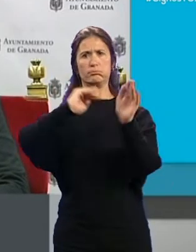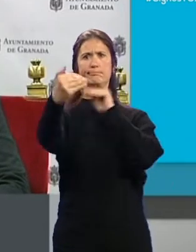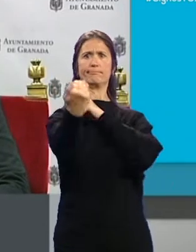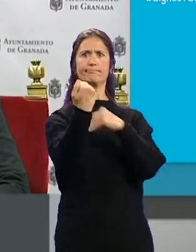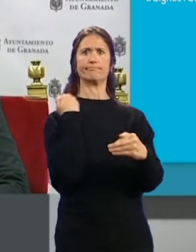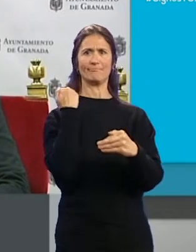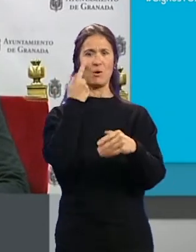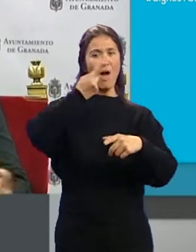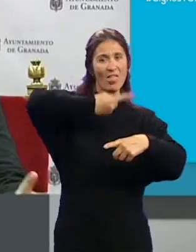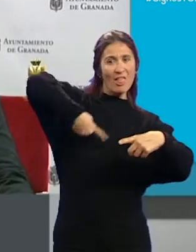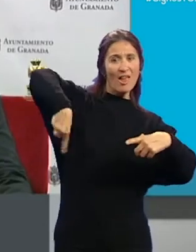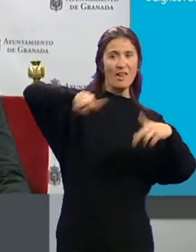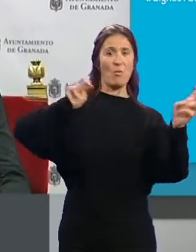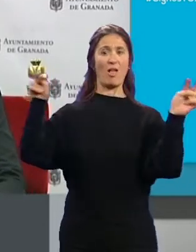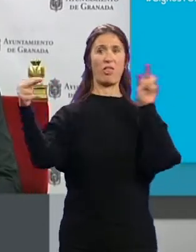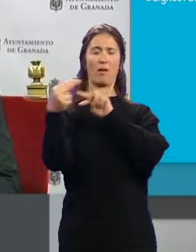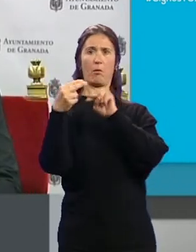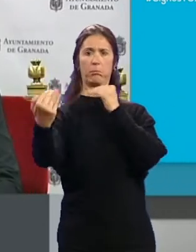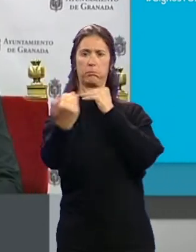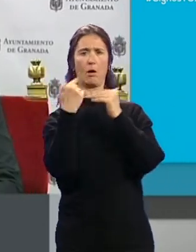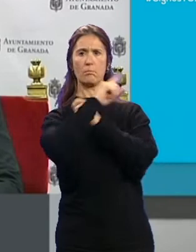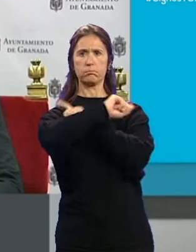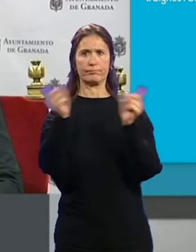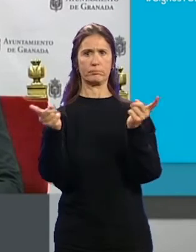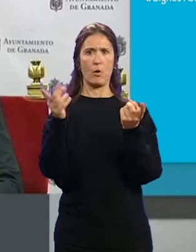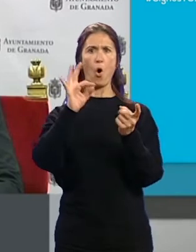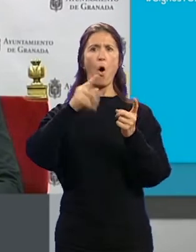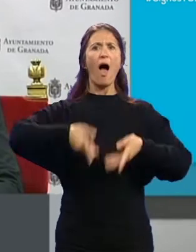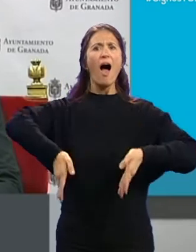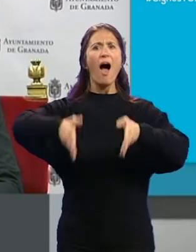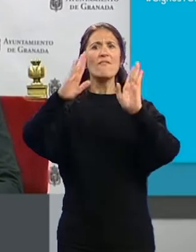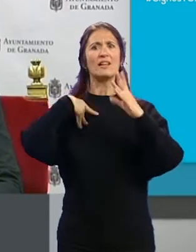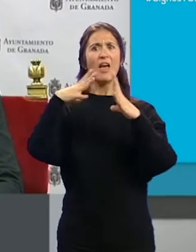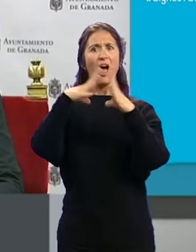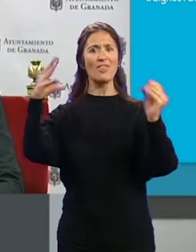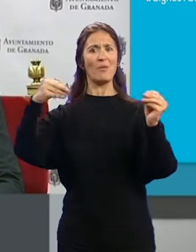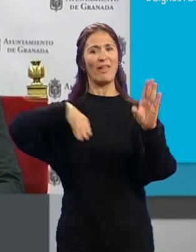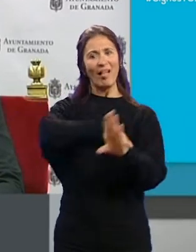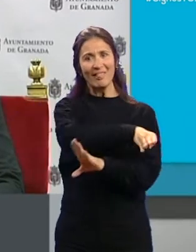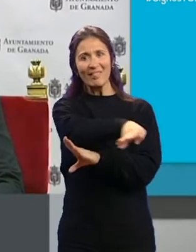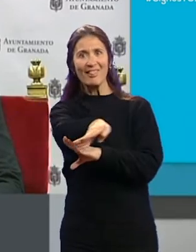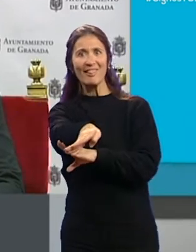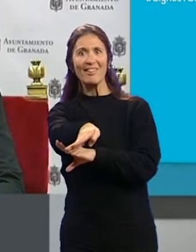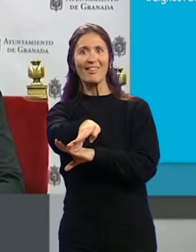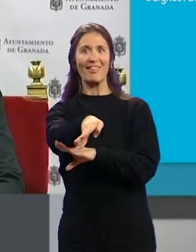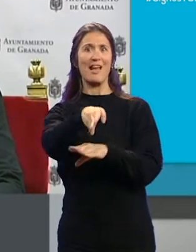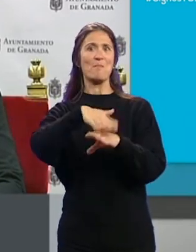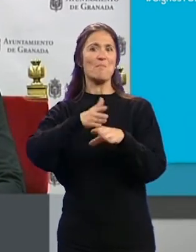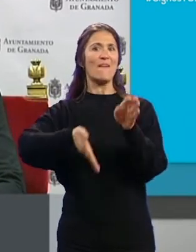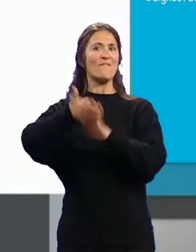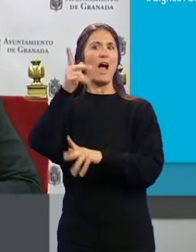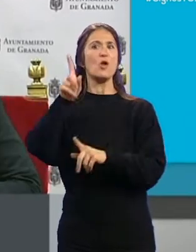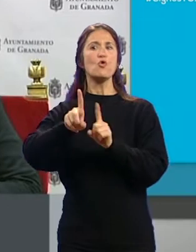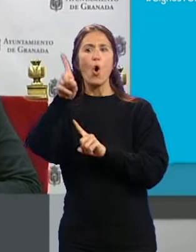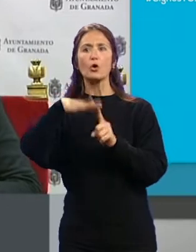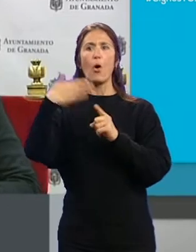de la circunvalación... ...como la entrada de la Chana o el acceso por Avenida Andalucía para alcanzar distritos como Norte y